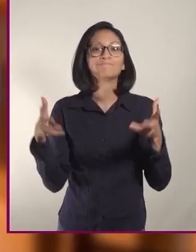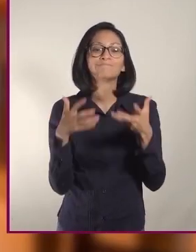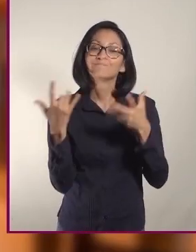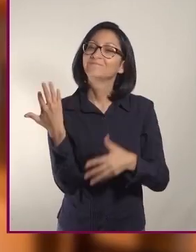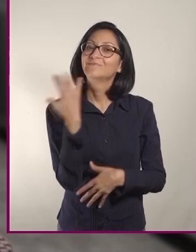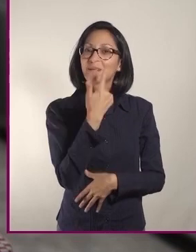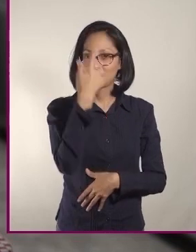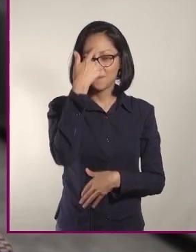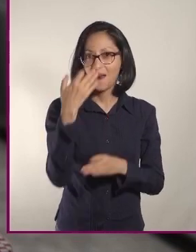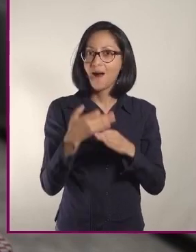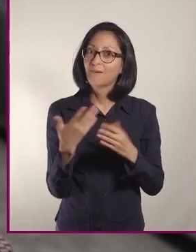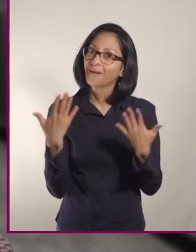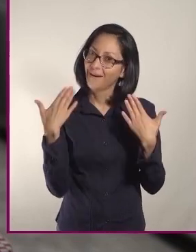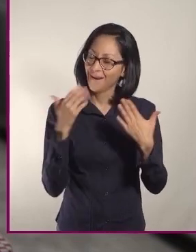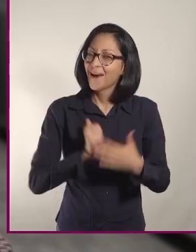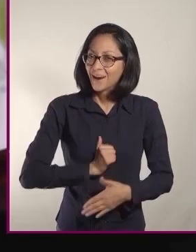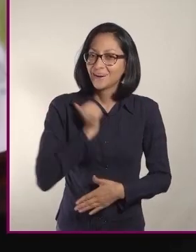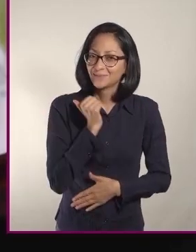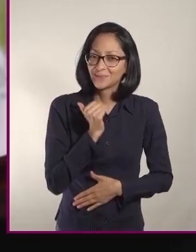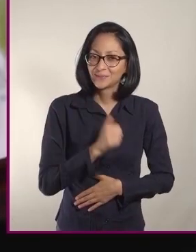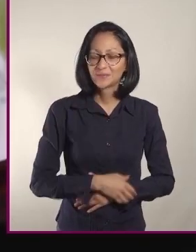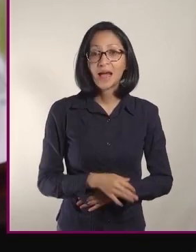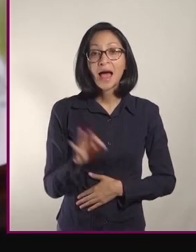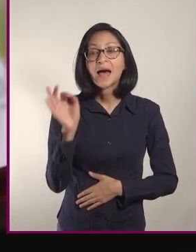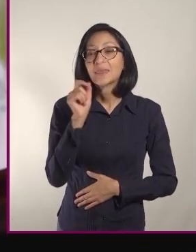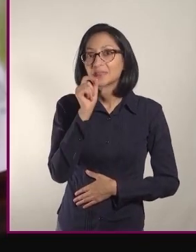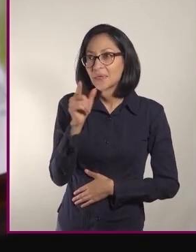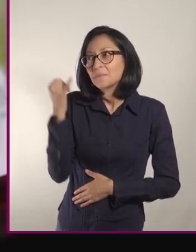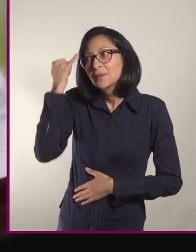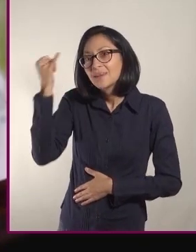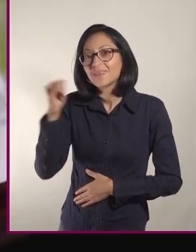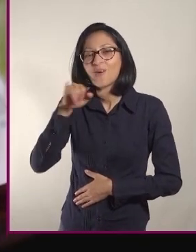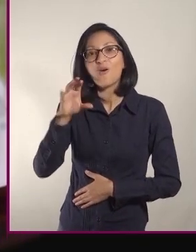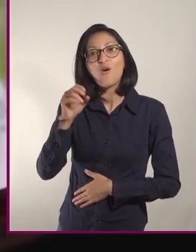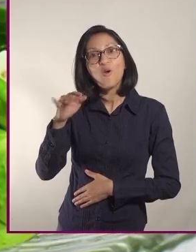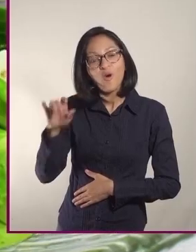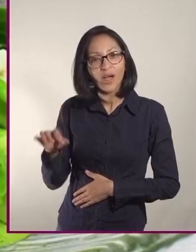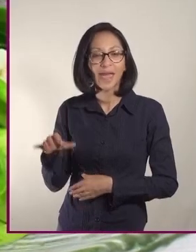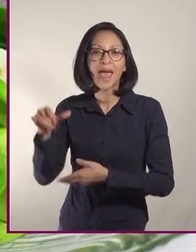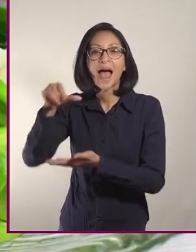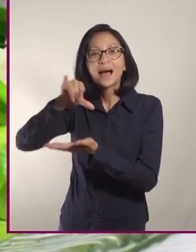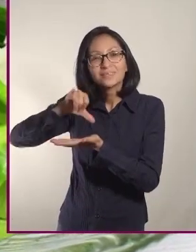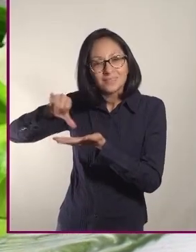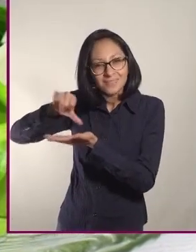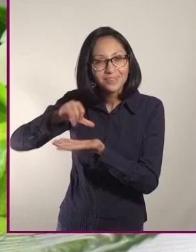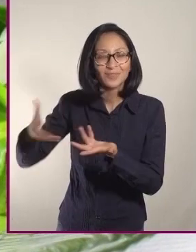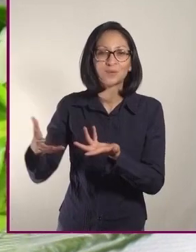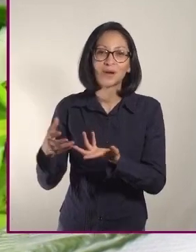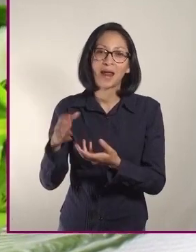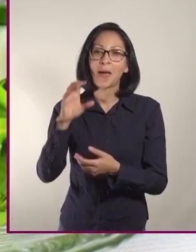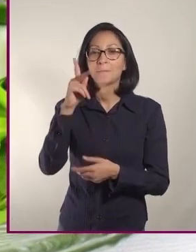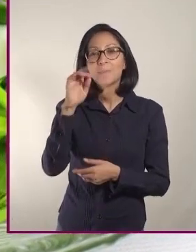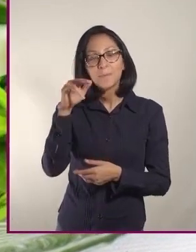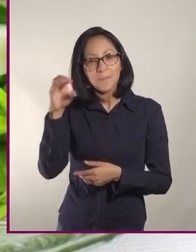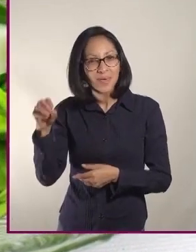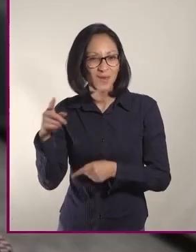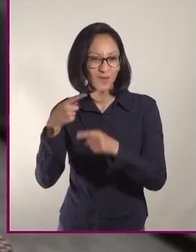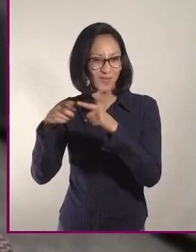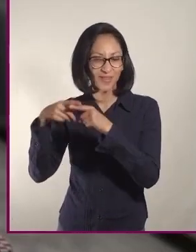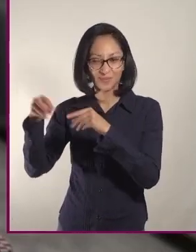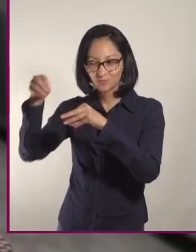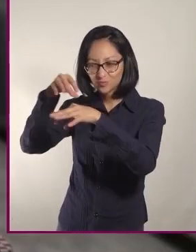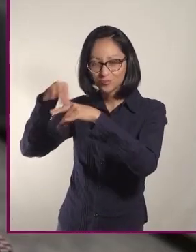este calor. ¿Qué tal un plato de jocoque con aceitunas, pepinos, una ensalada fresca espolvoreada con nueces?